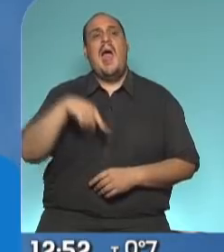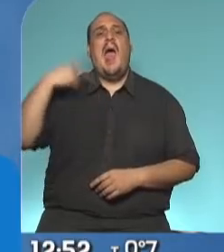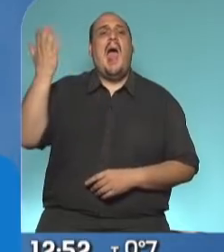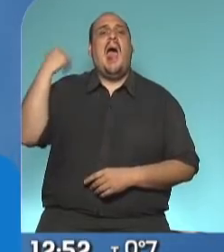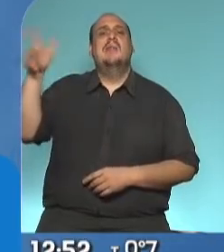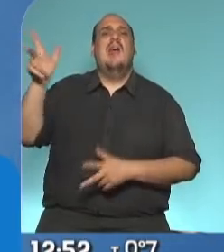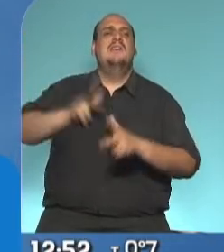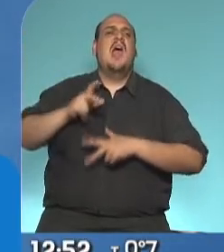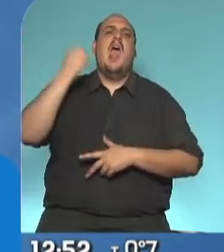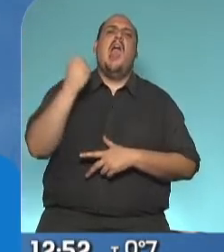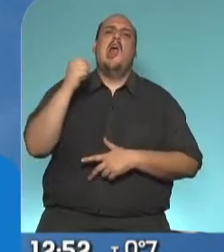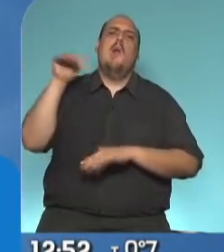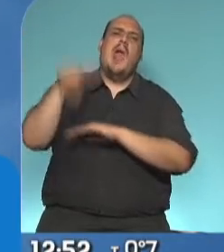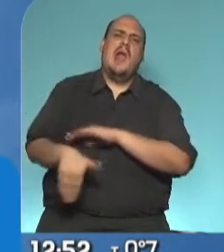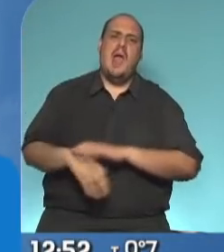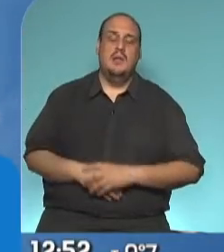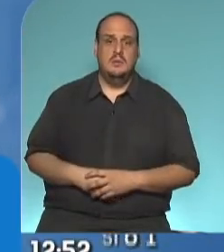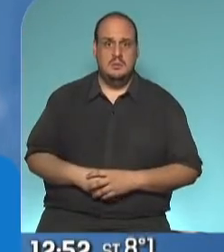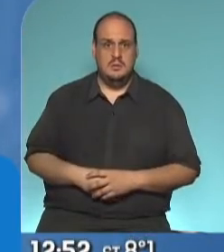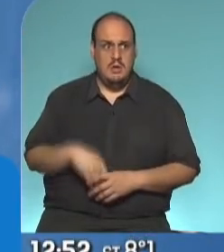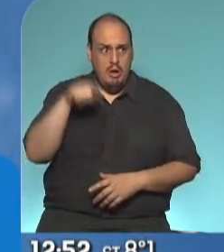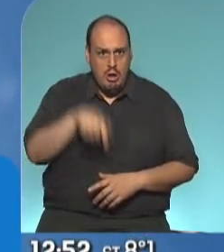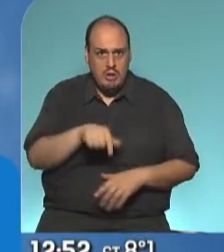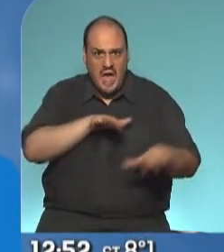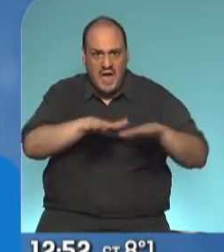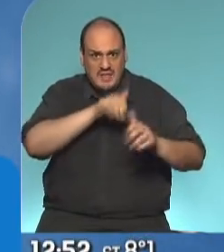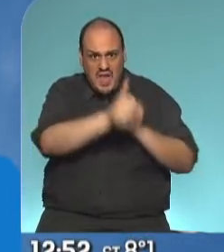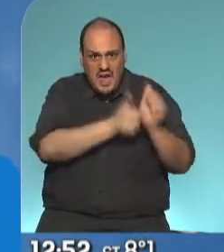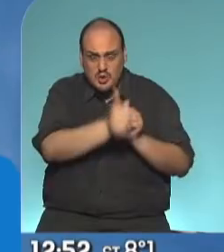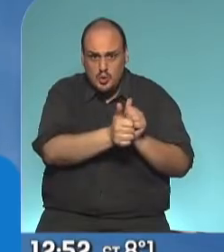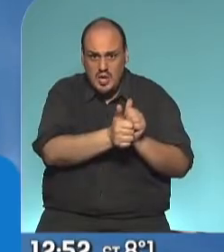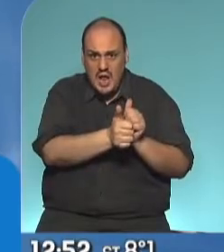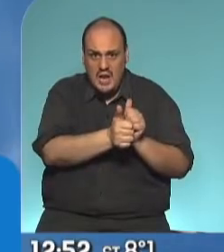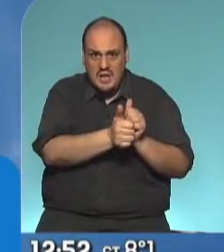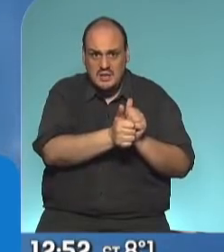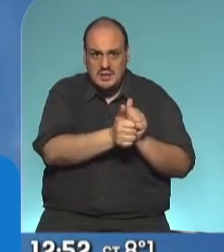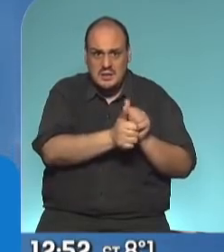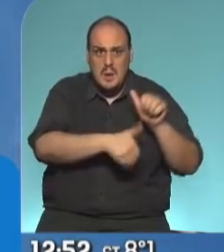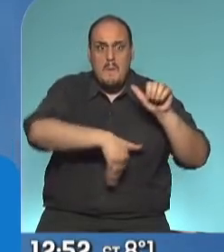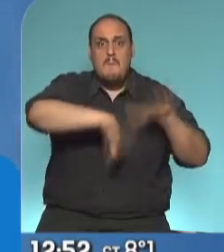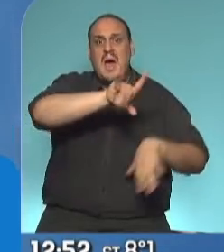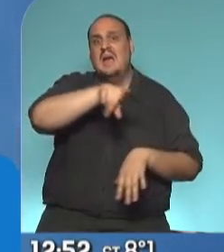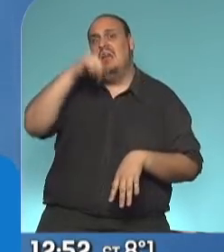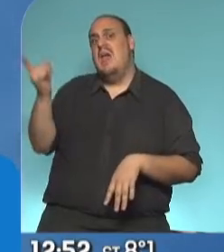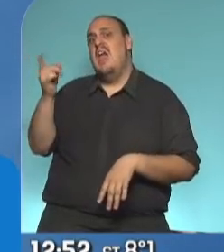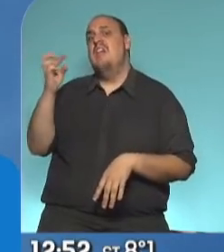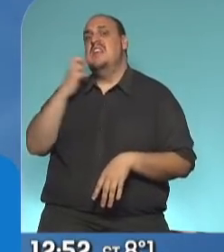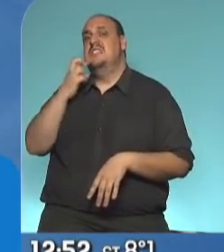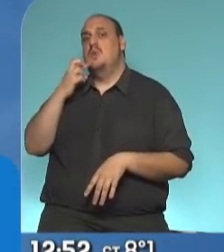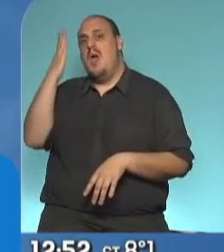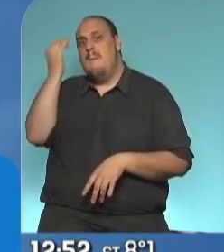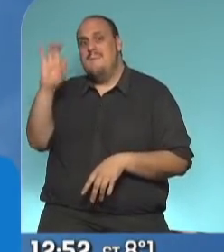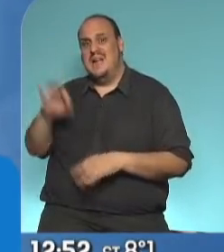economía se cae, quiero contarles que la actividad industrial hoy es más alta que la 19 de marzo,